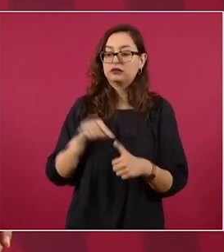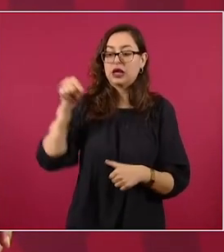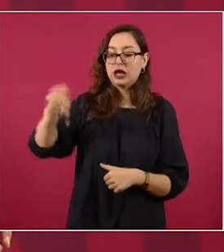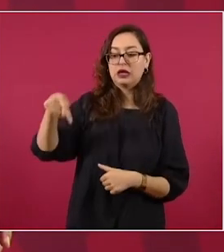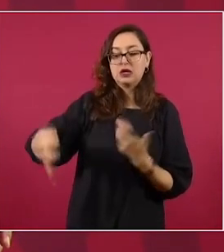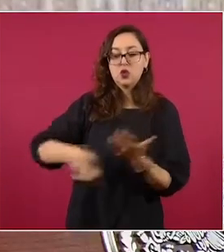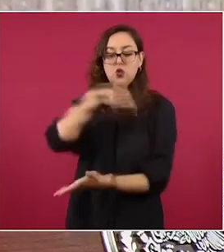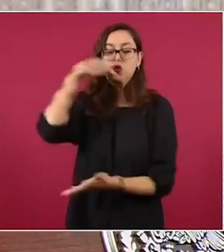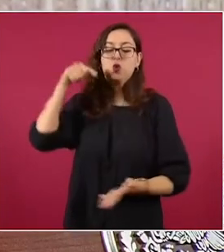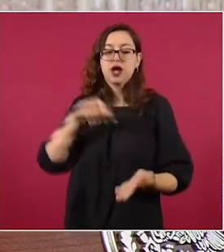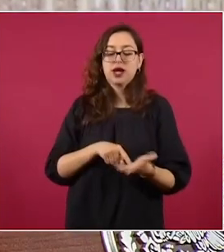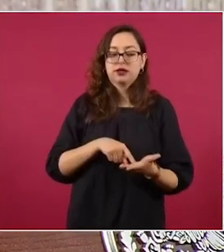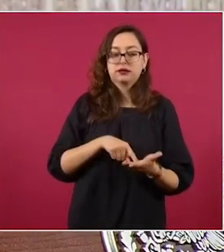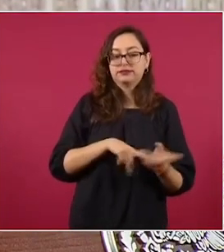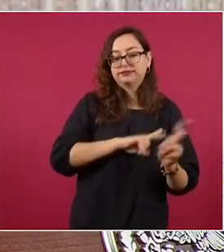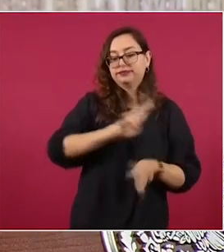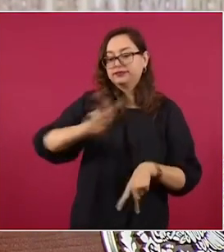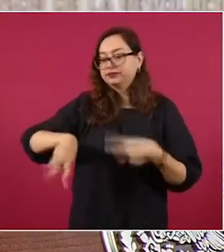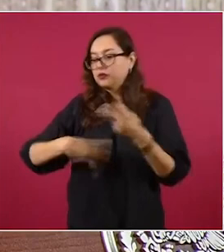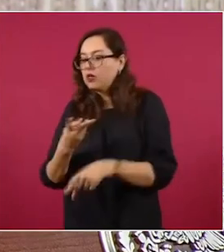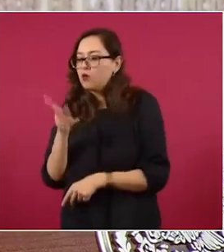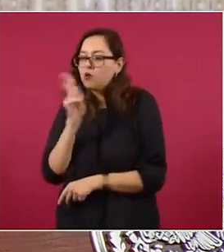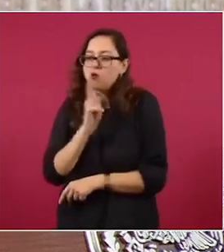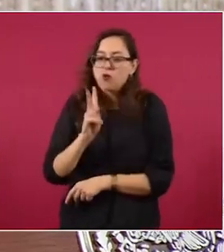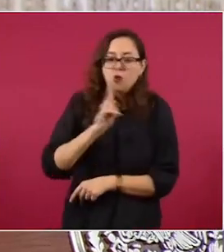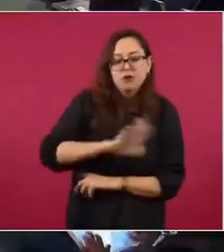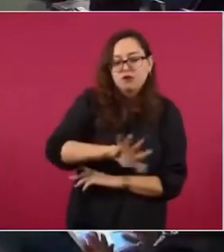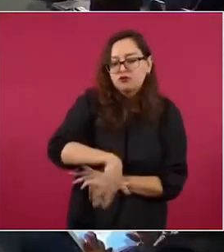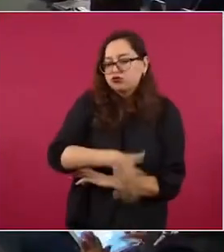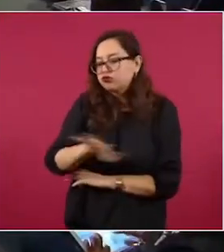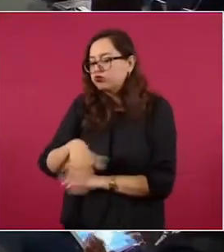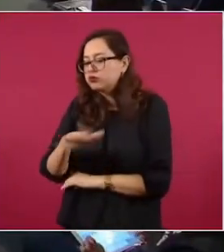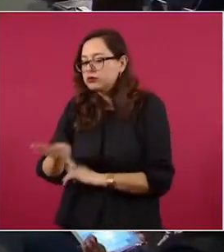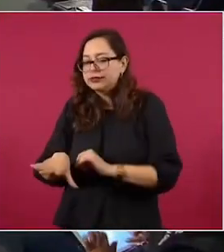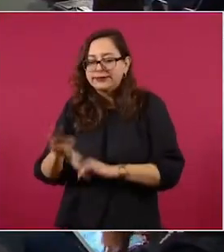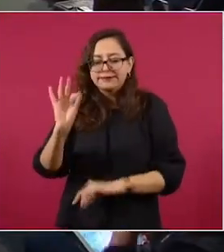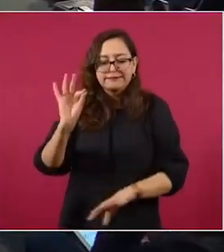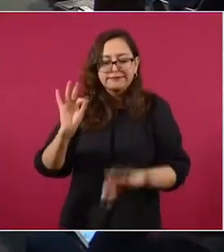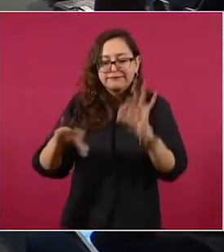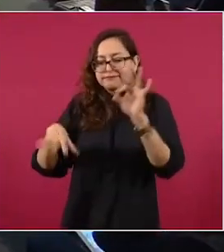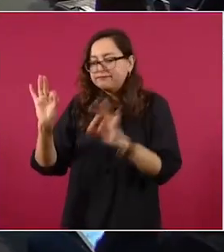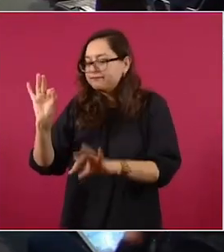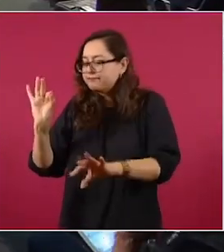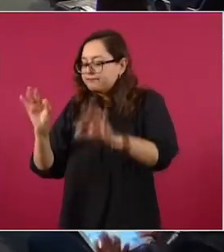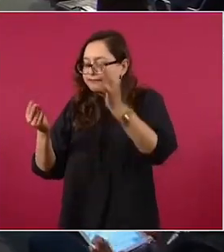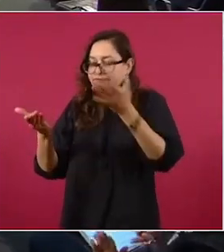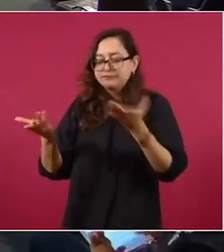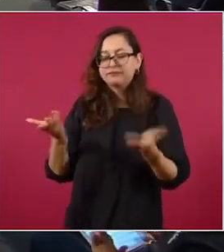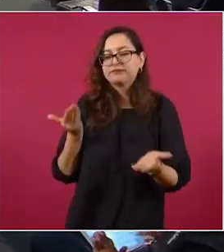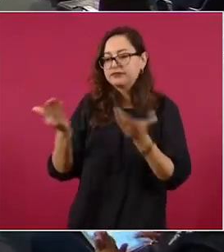los elementos